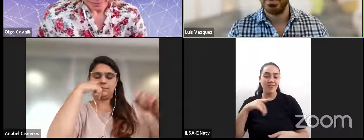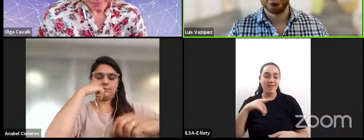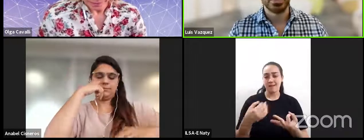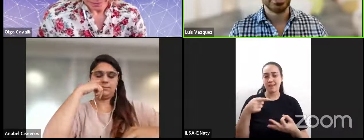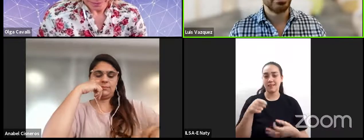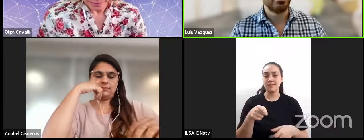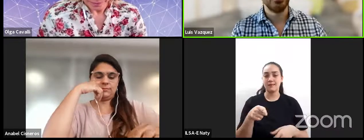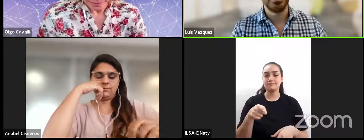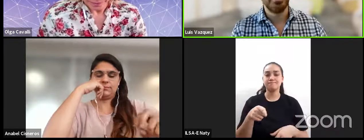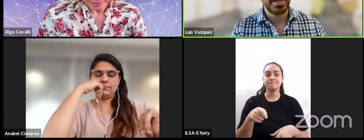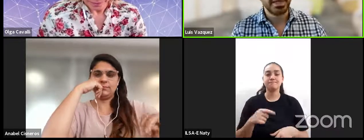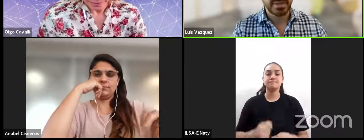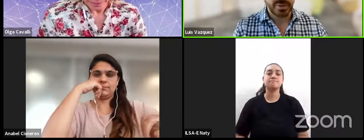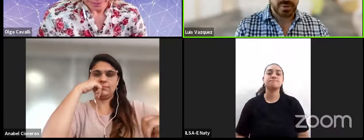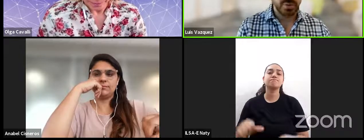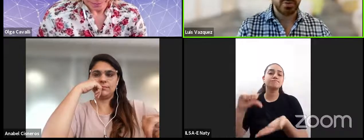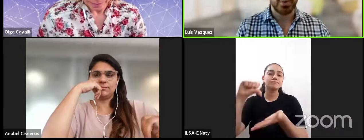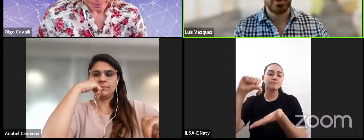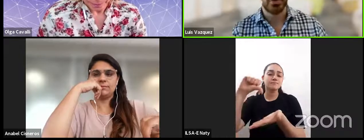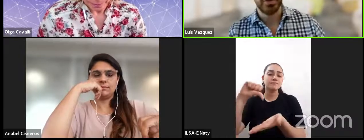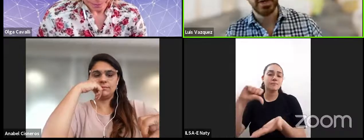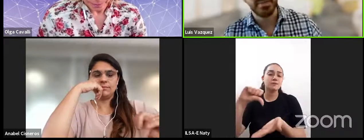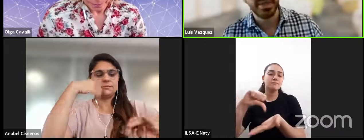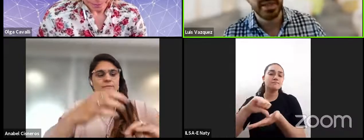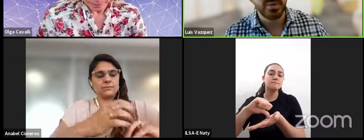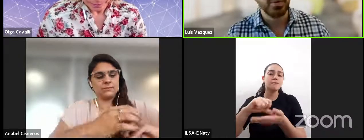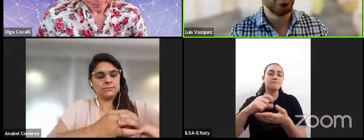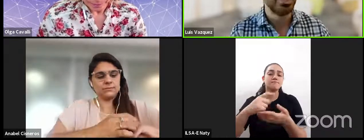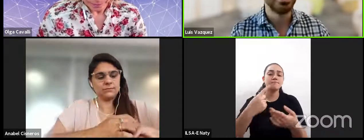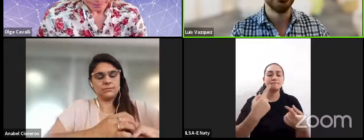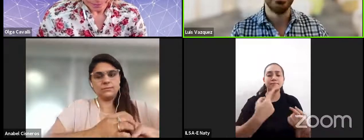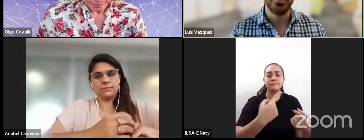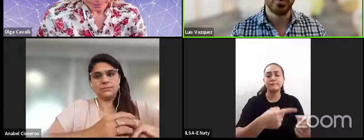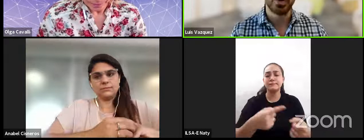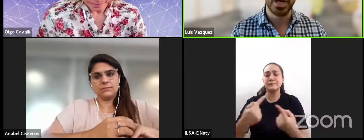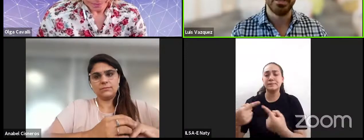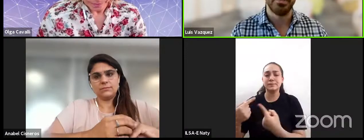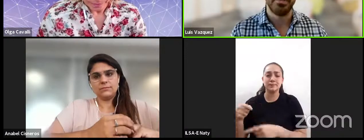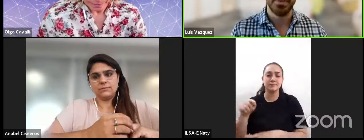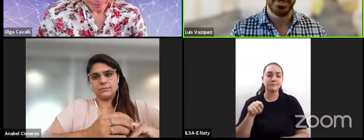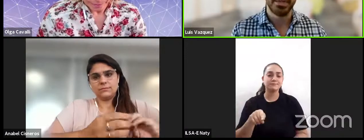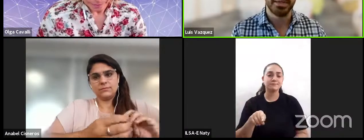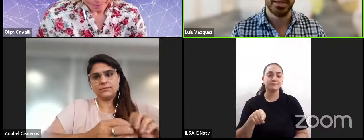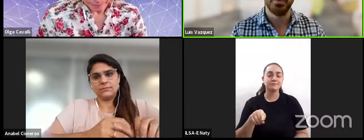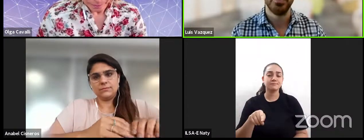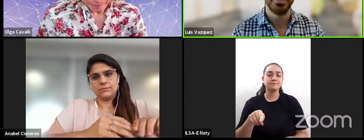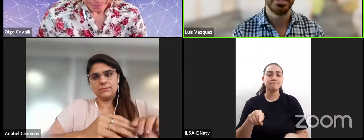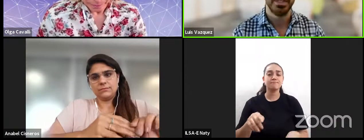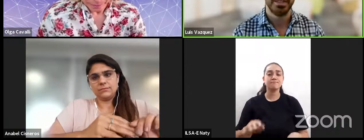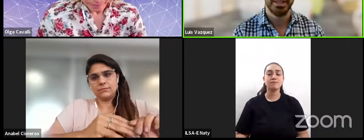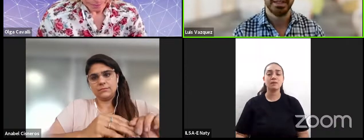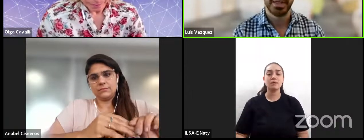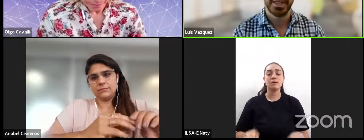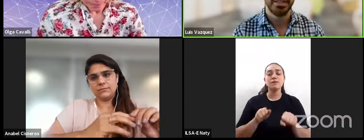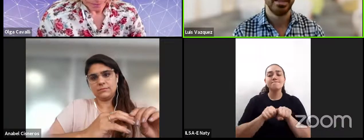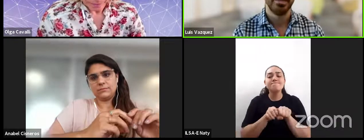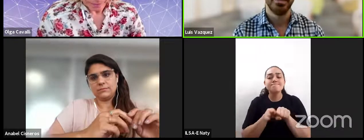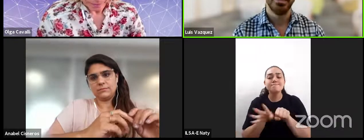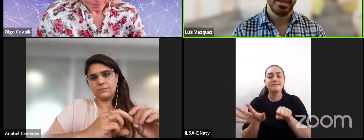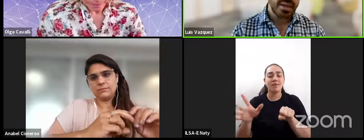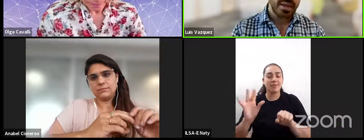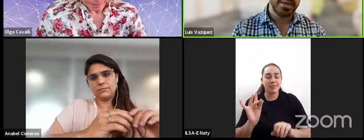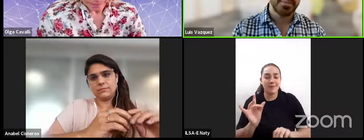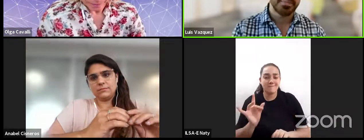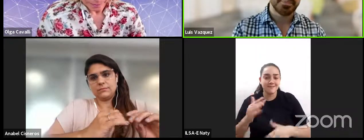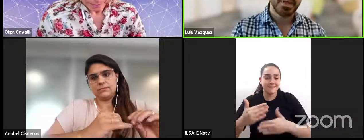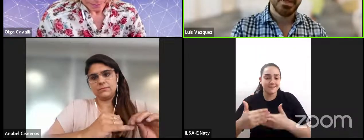casas muy dispersas o donde realmente un tendido local de fibra es muy difícil de llevar adelante